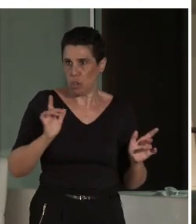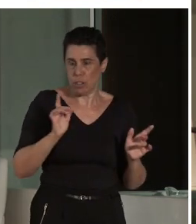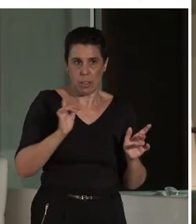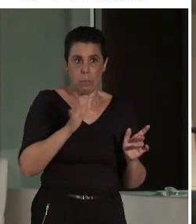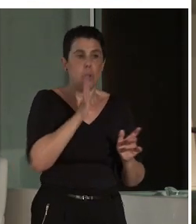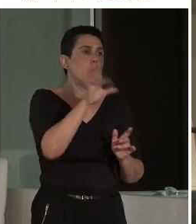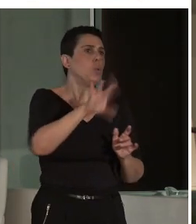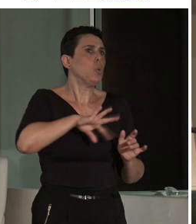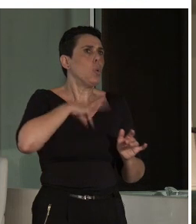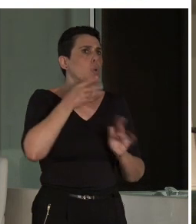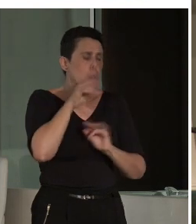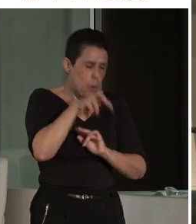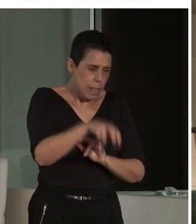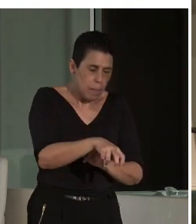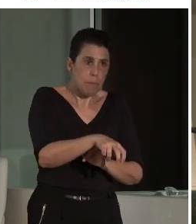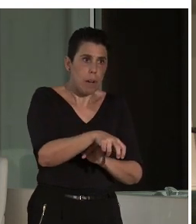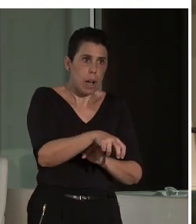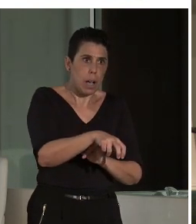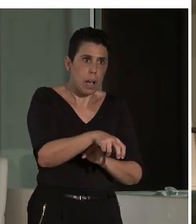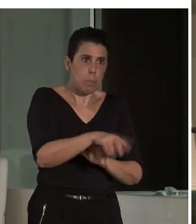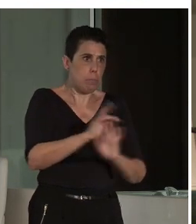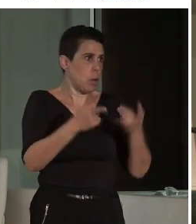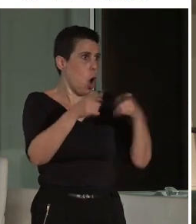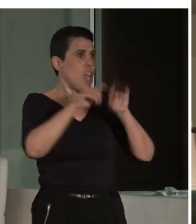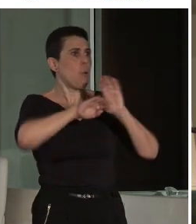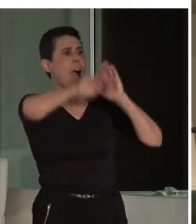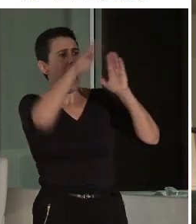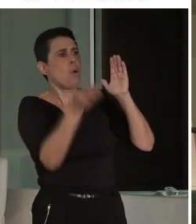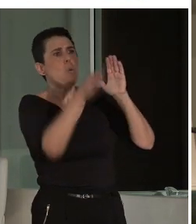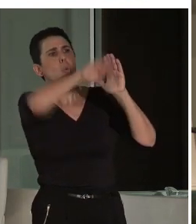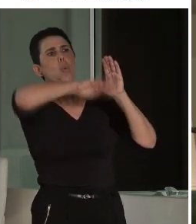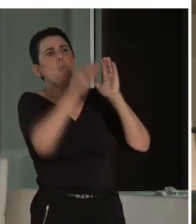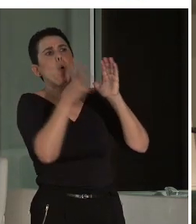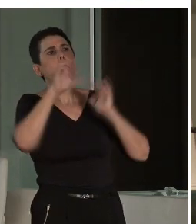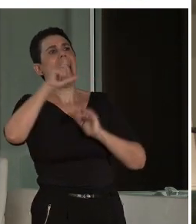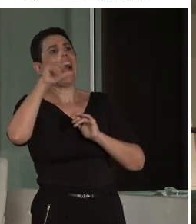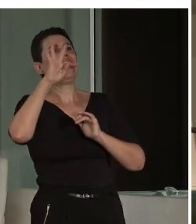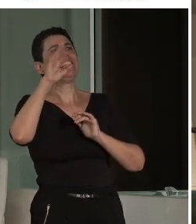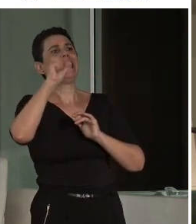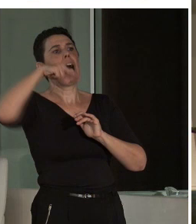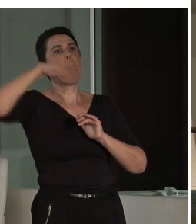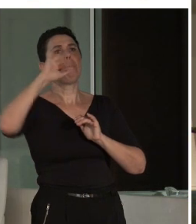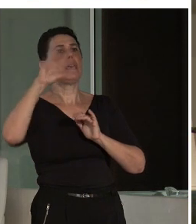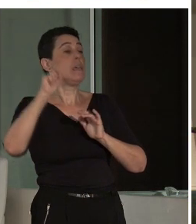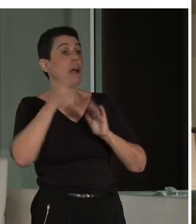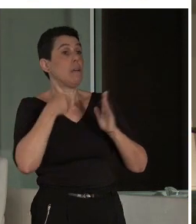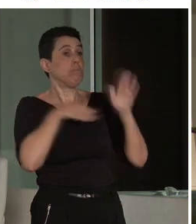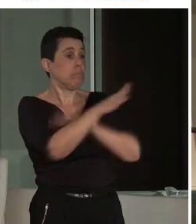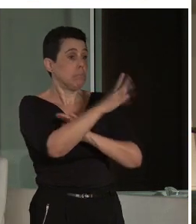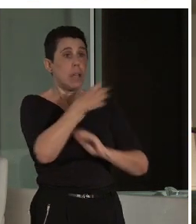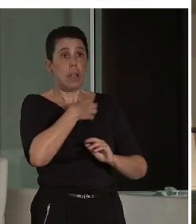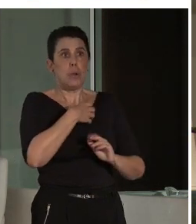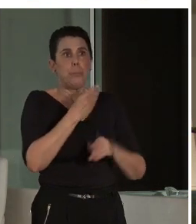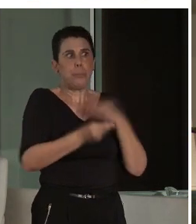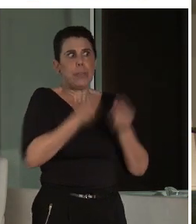que yo no puedo entrar en Altamira, y tú tampoco, pues que me saque en Altamira. Me la saca, yo la disfruto, yo